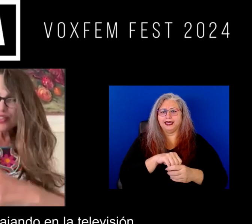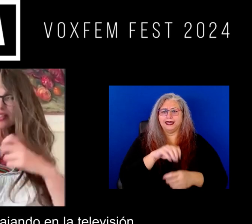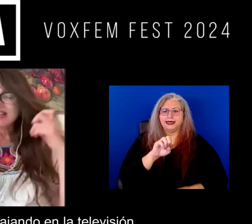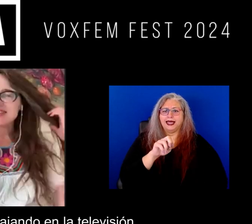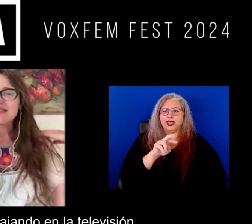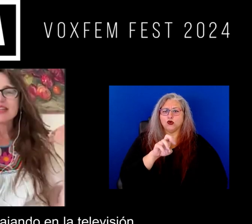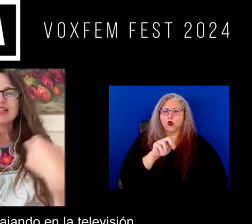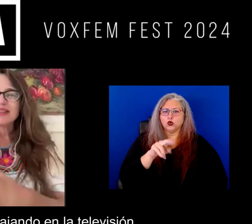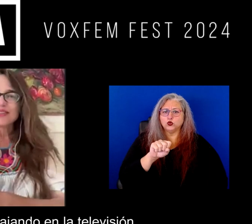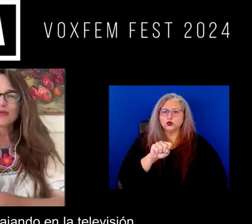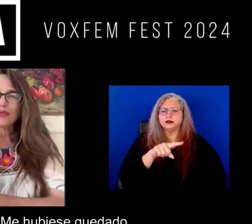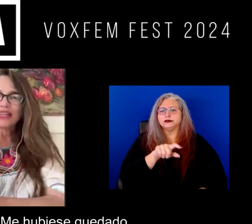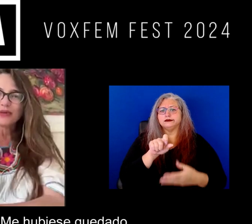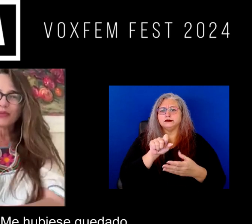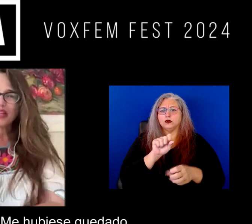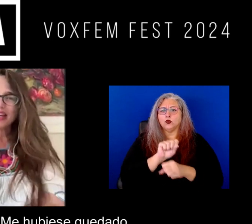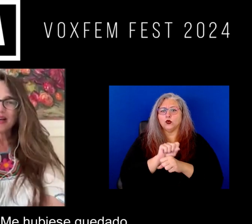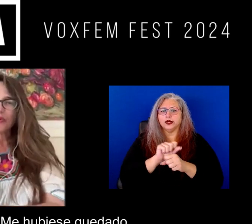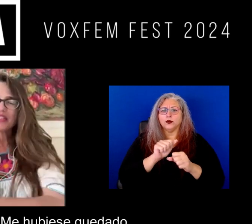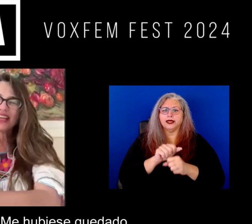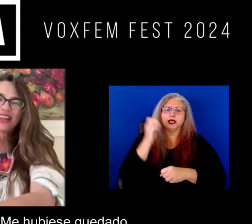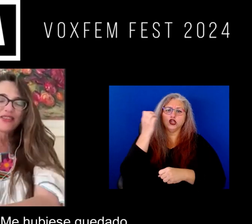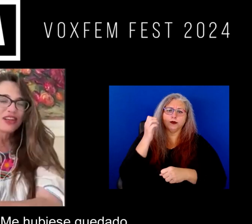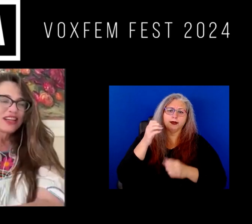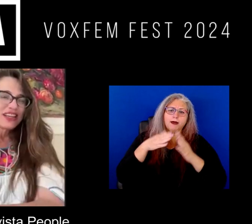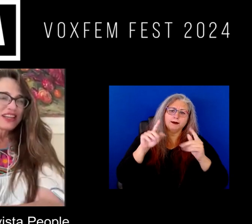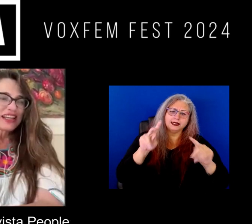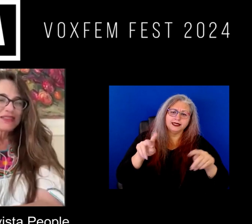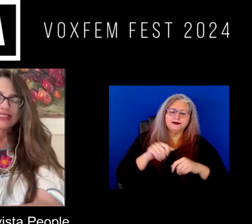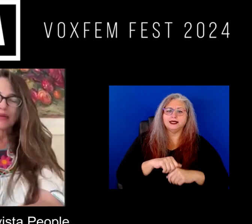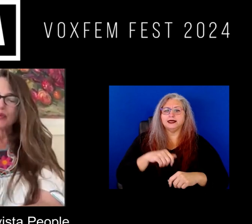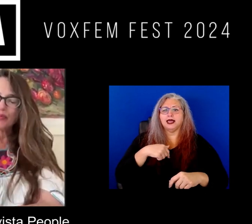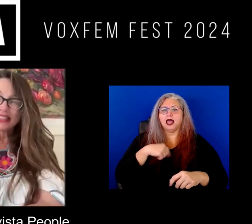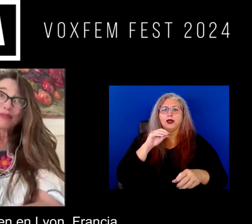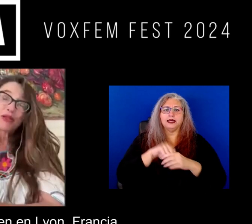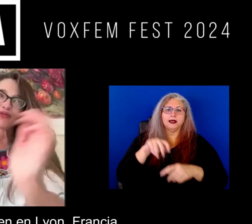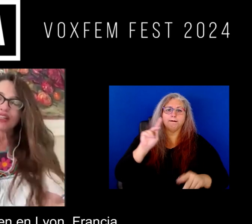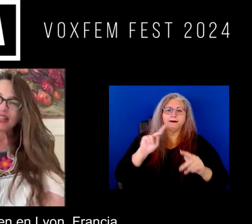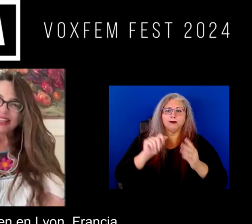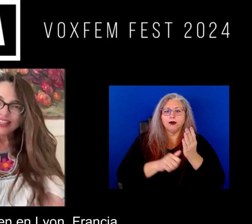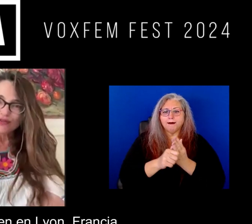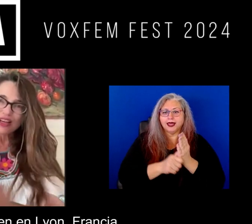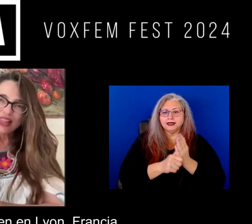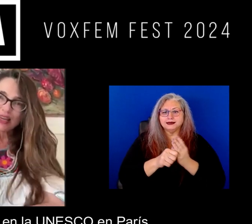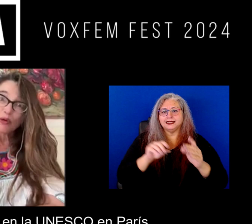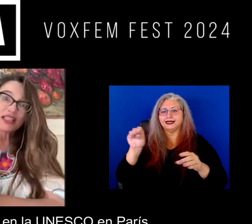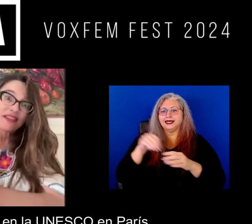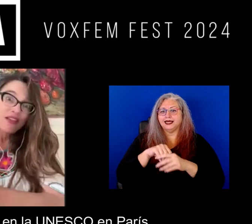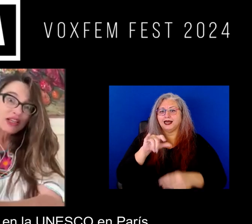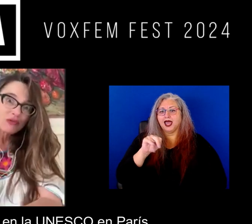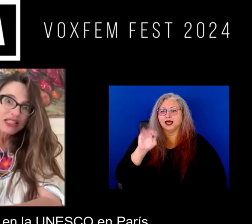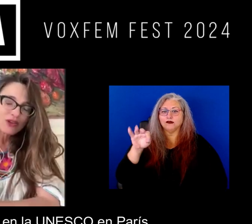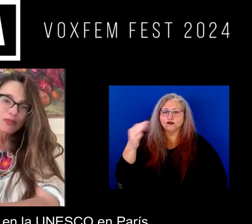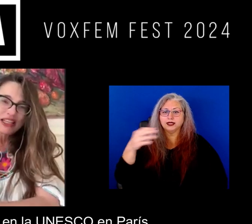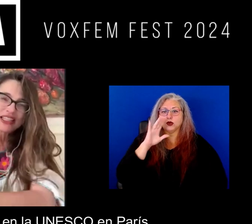Neuronews, trabajando en la televisión pública europea, me hubiese quedado en la revista People, bueno, eso fue en Lyon, Francia, hubiese